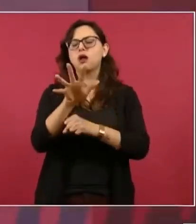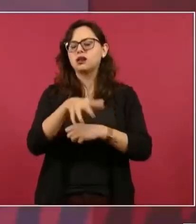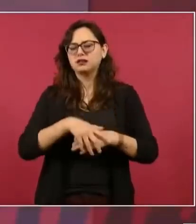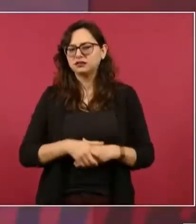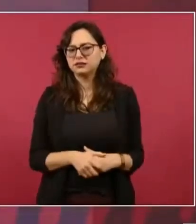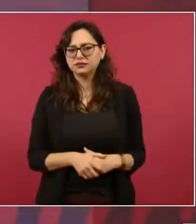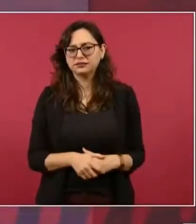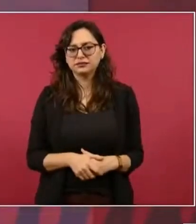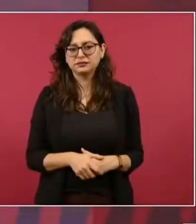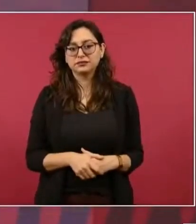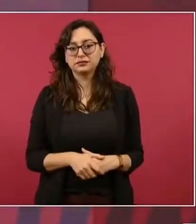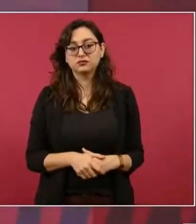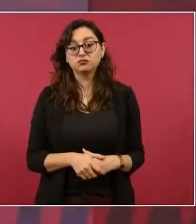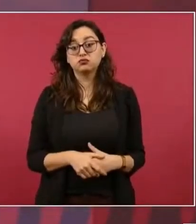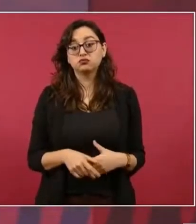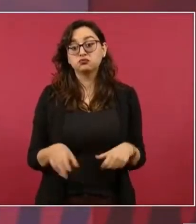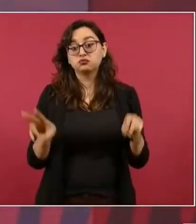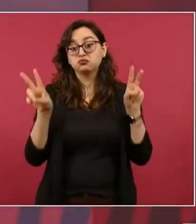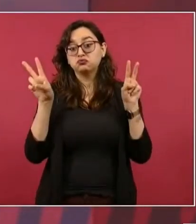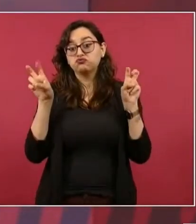a explorar